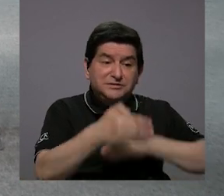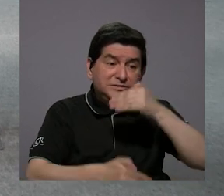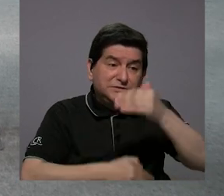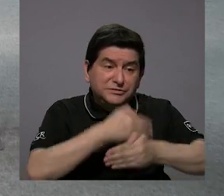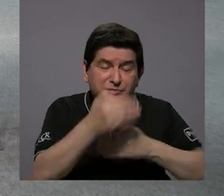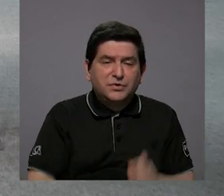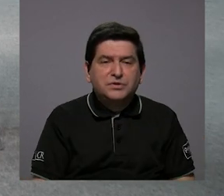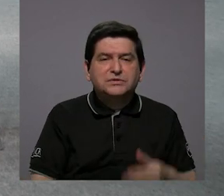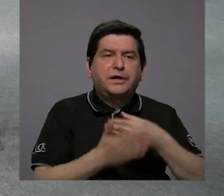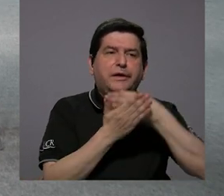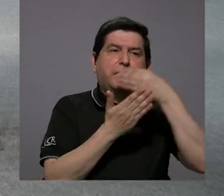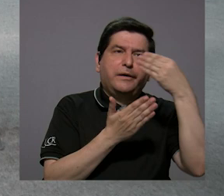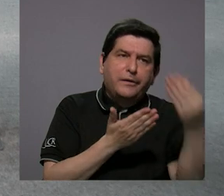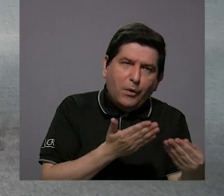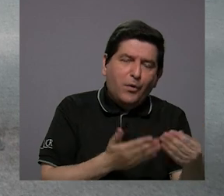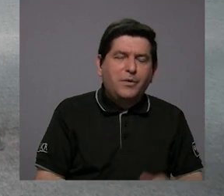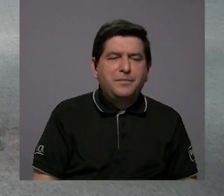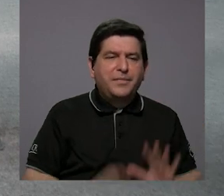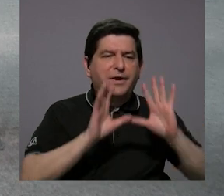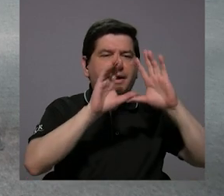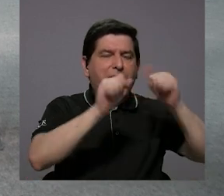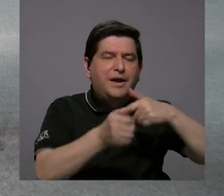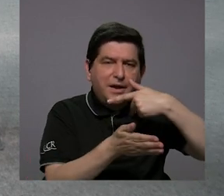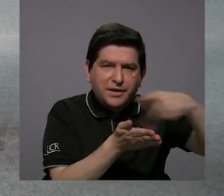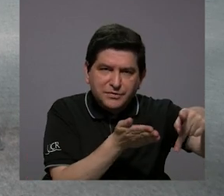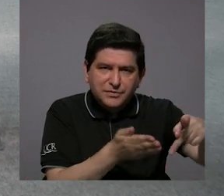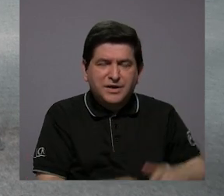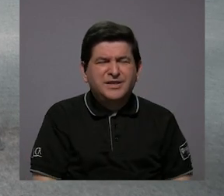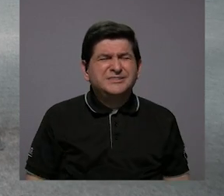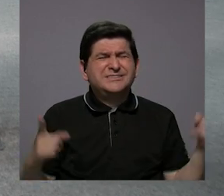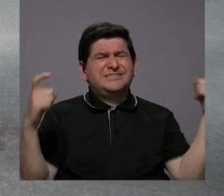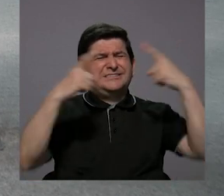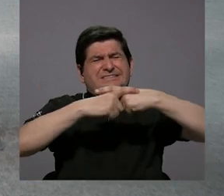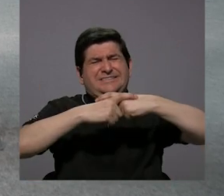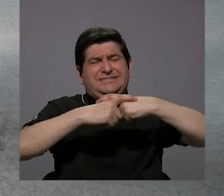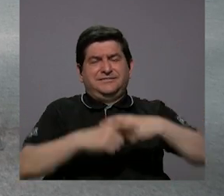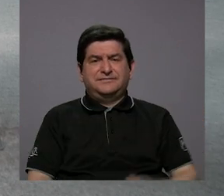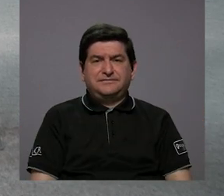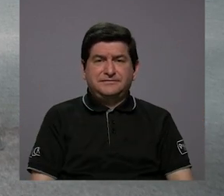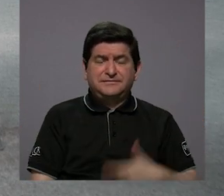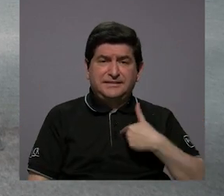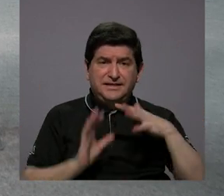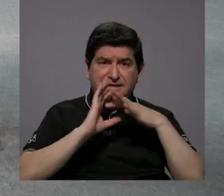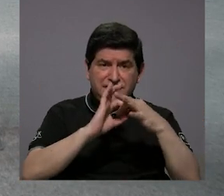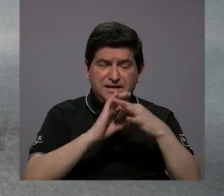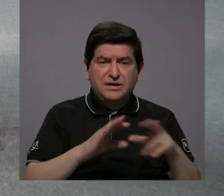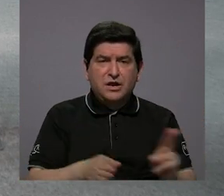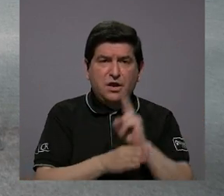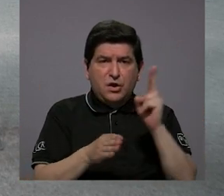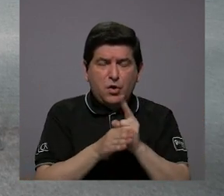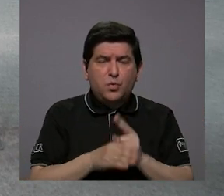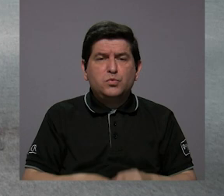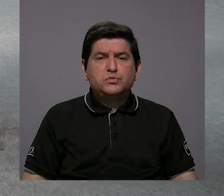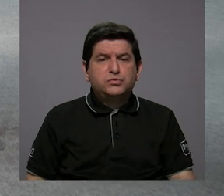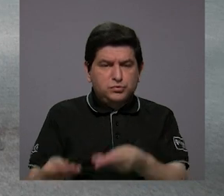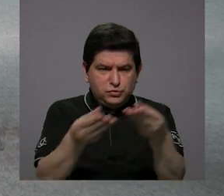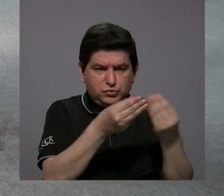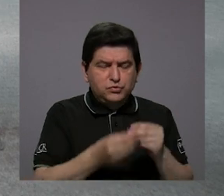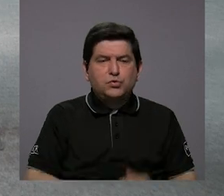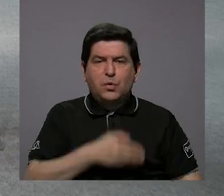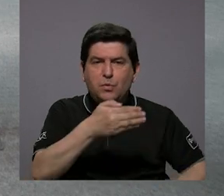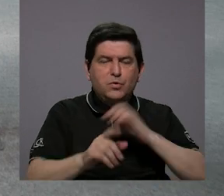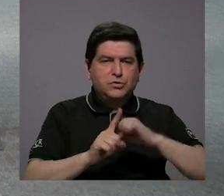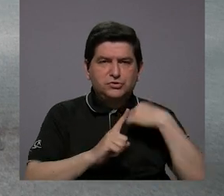proceso de compra, de expropiación, etcétera, que es complejo, ¿verdad? Porque tiene que ver con el uso del suelo, con la dinámica